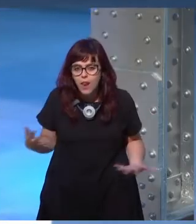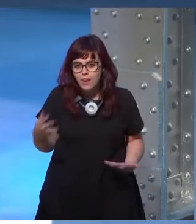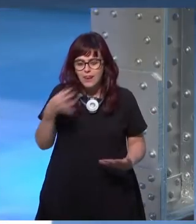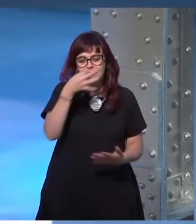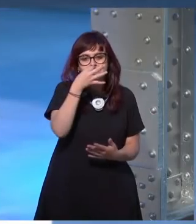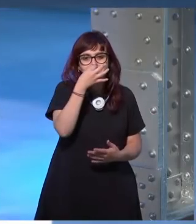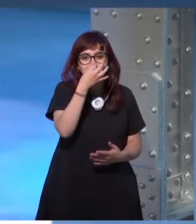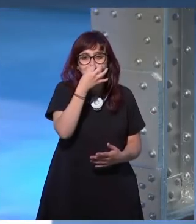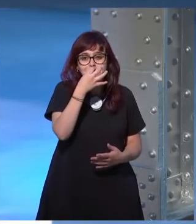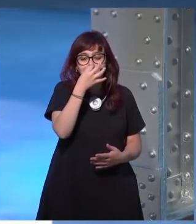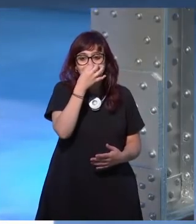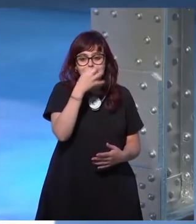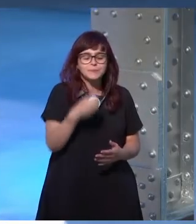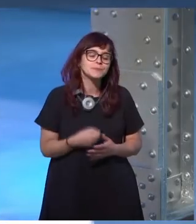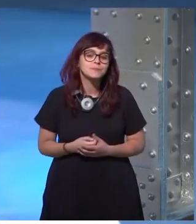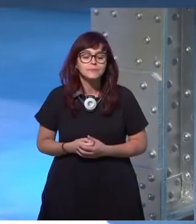ese parto